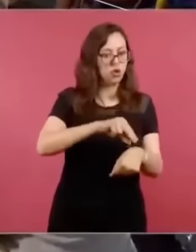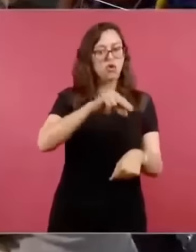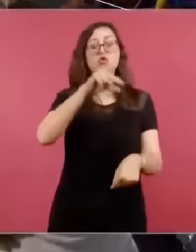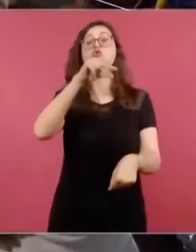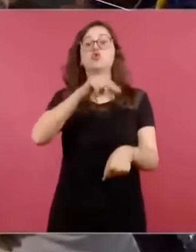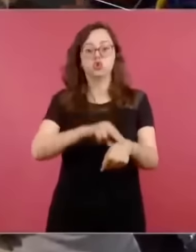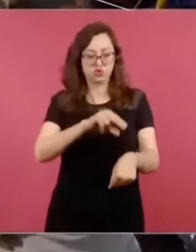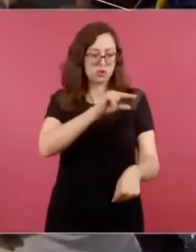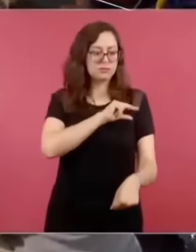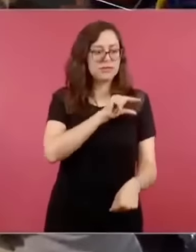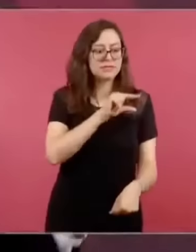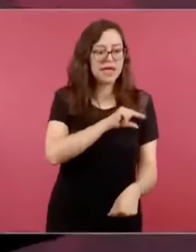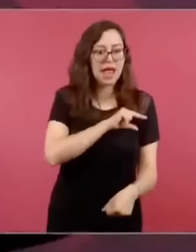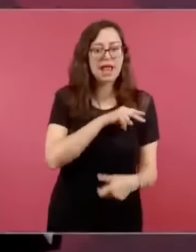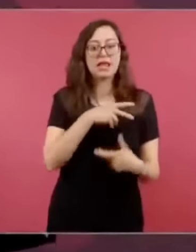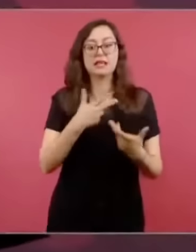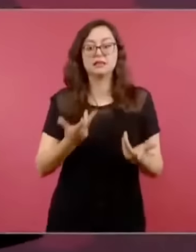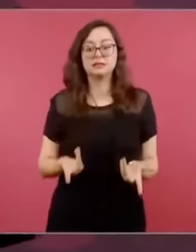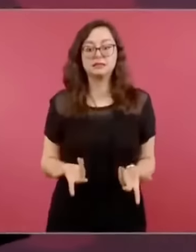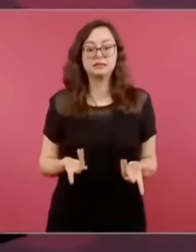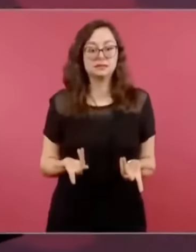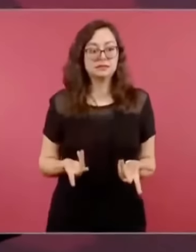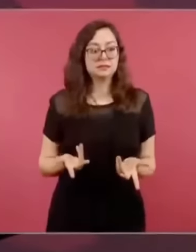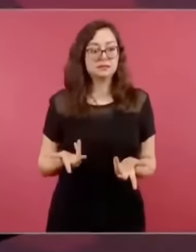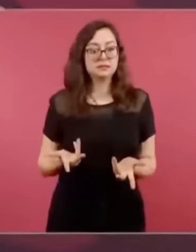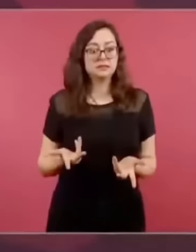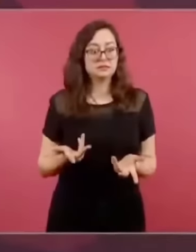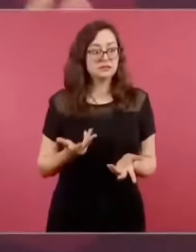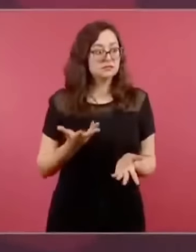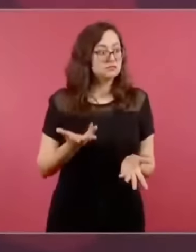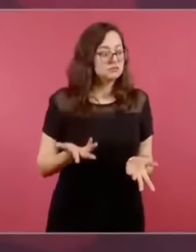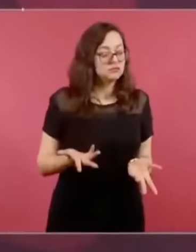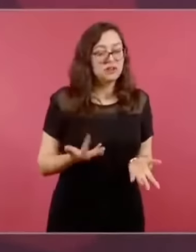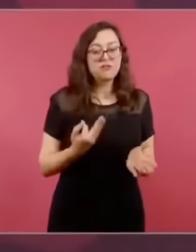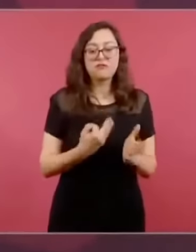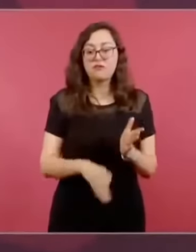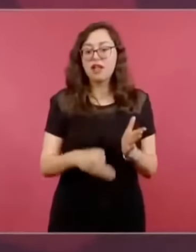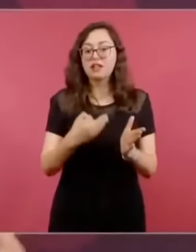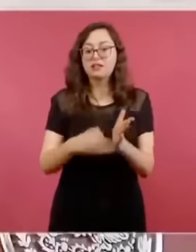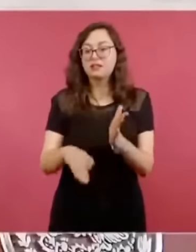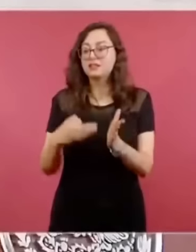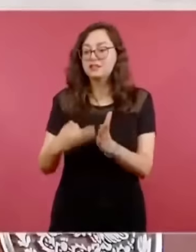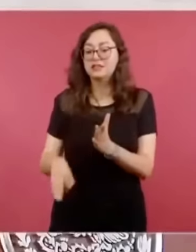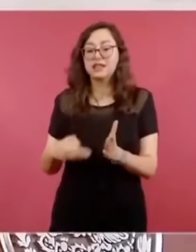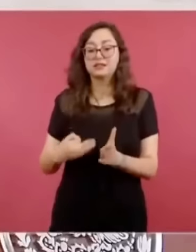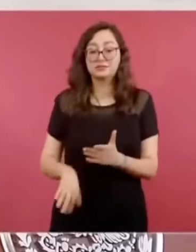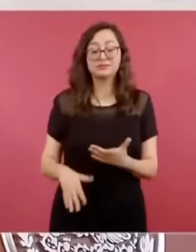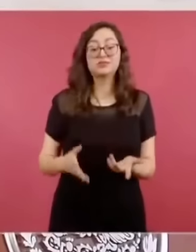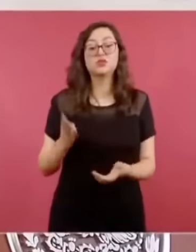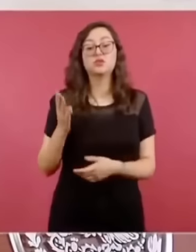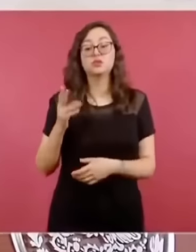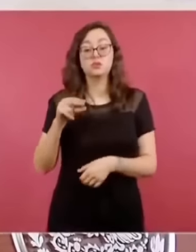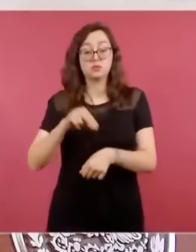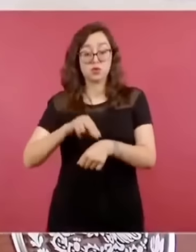tenemos que contratar sólo médicos generales, nueve mil